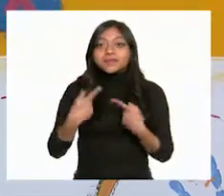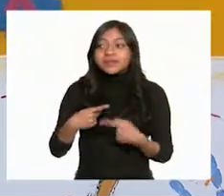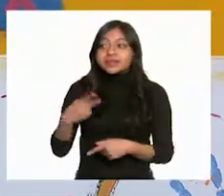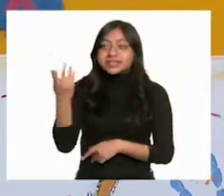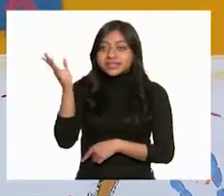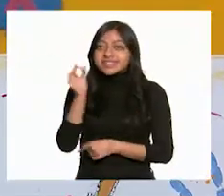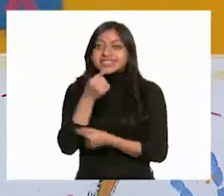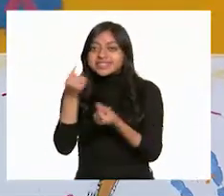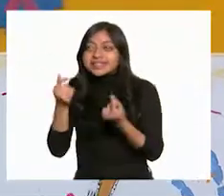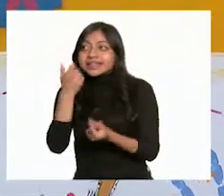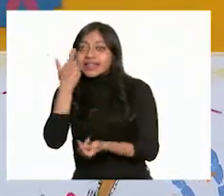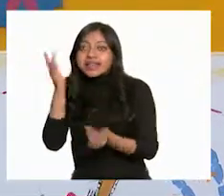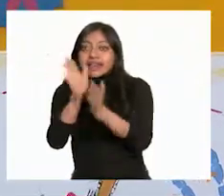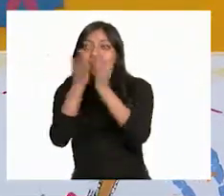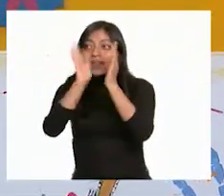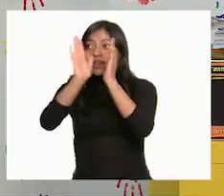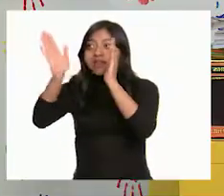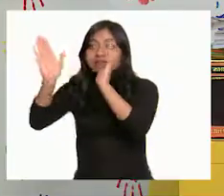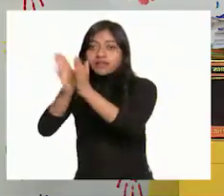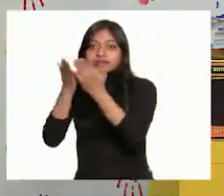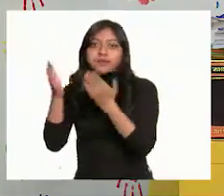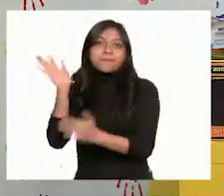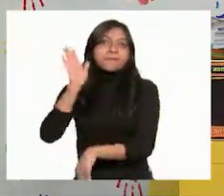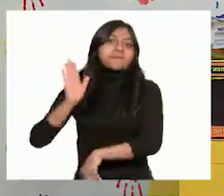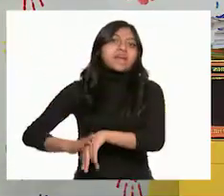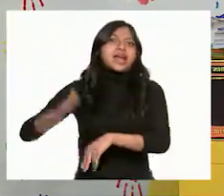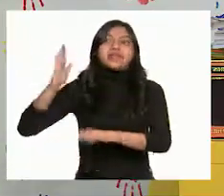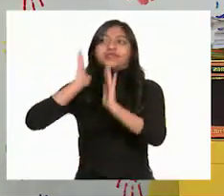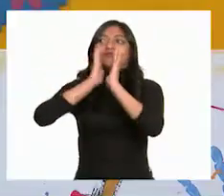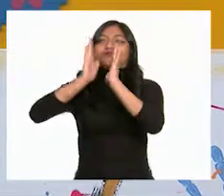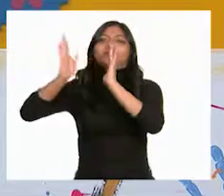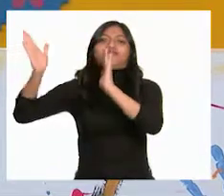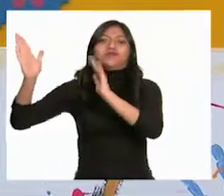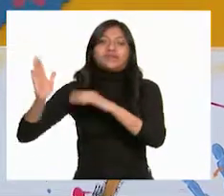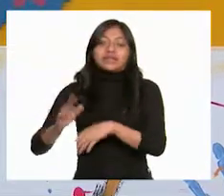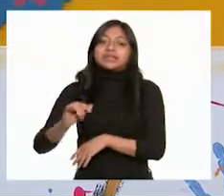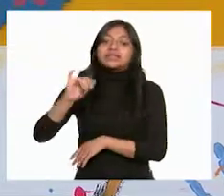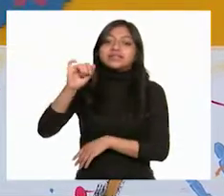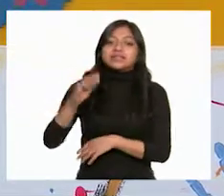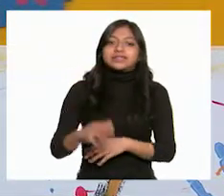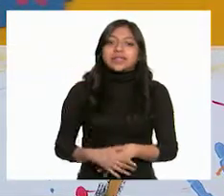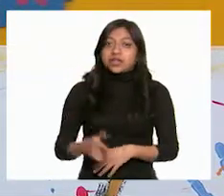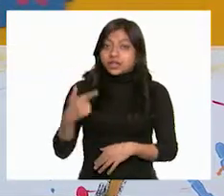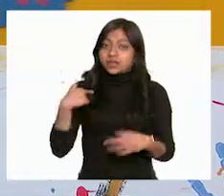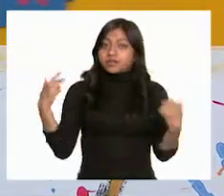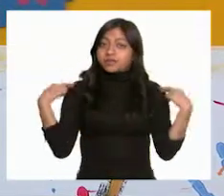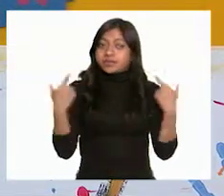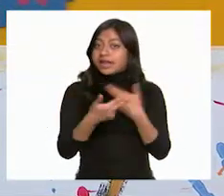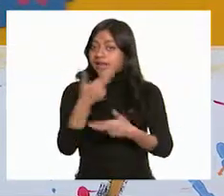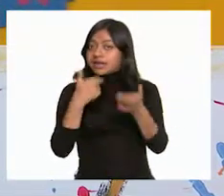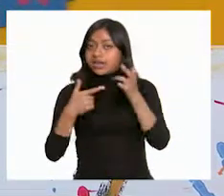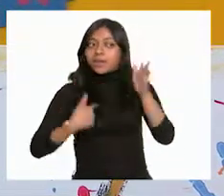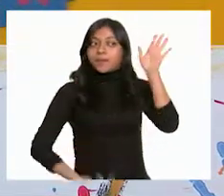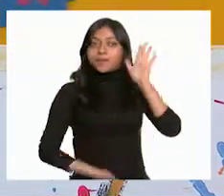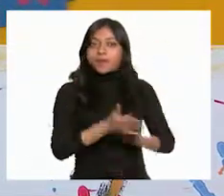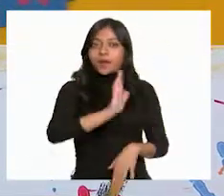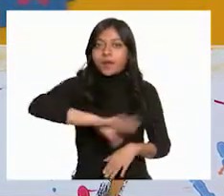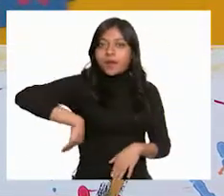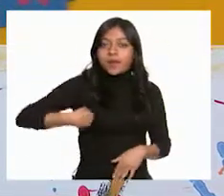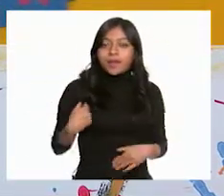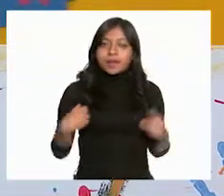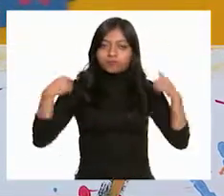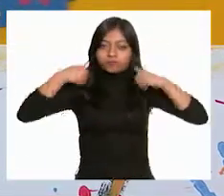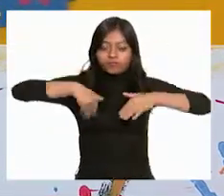puedan encontrar más libros en la biblioteca. ¡Ay, sí! ¡Sí! Maestra, ahorita regreso. Voy a guardar mi libro en mi